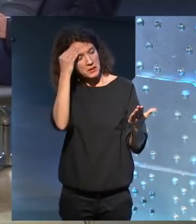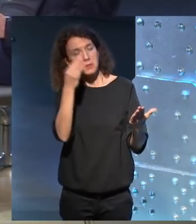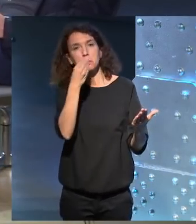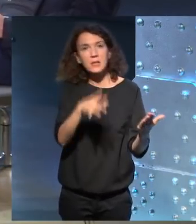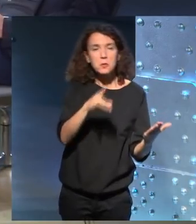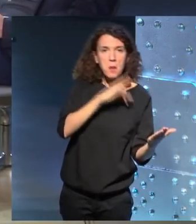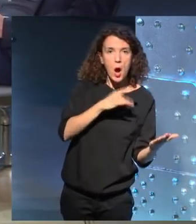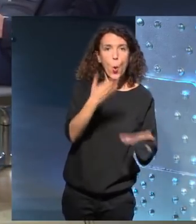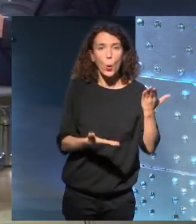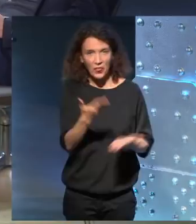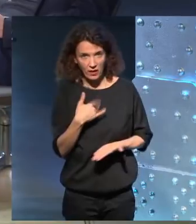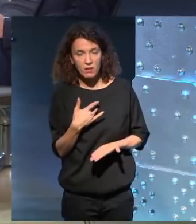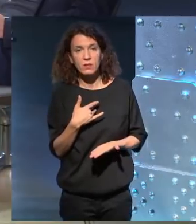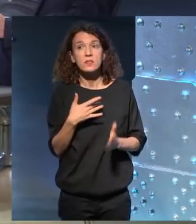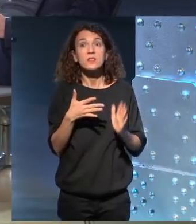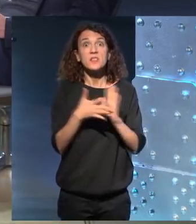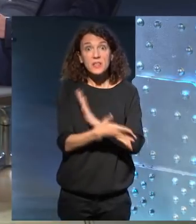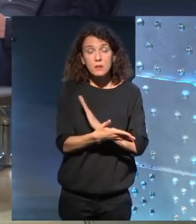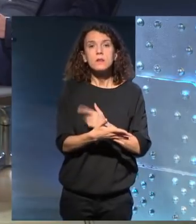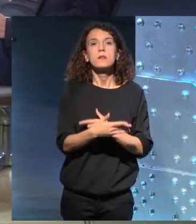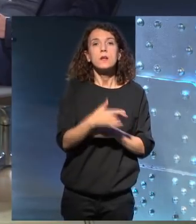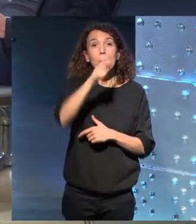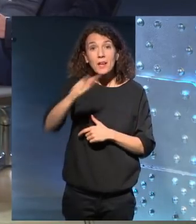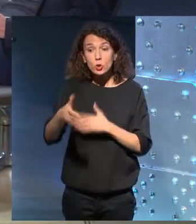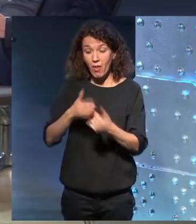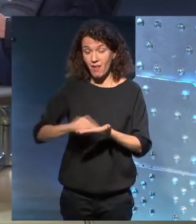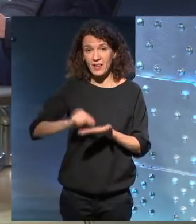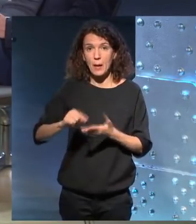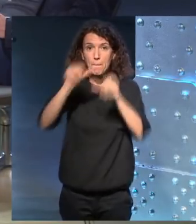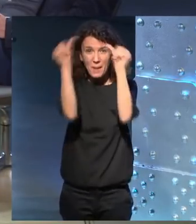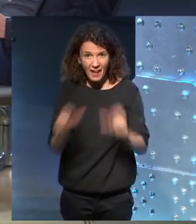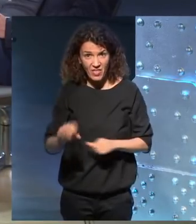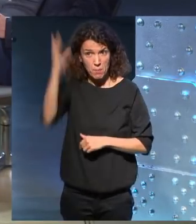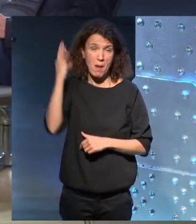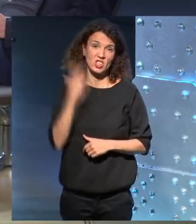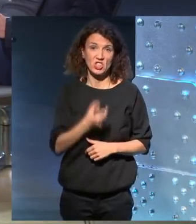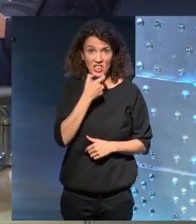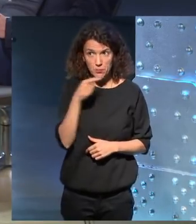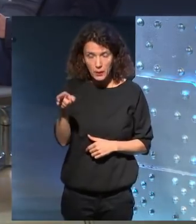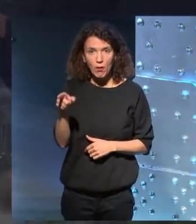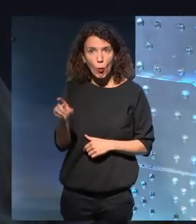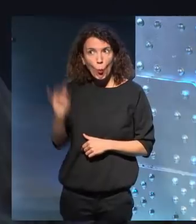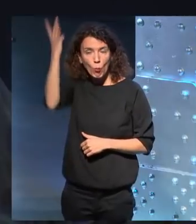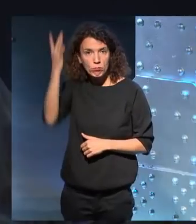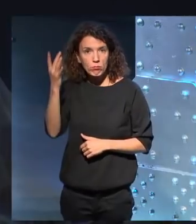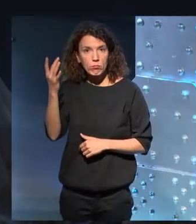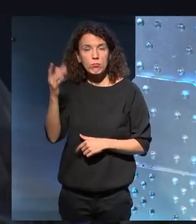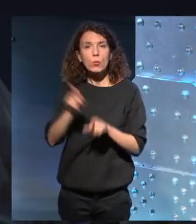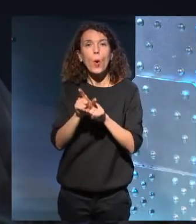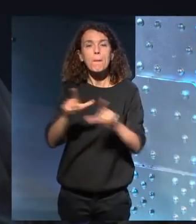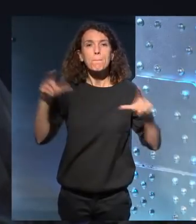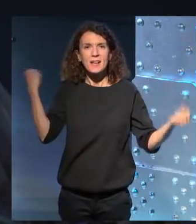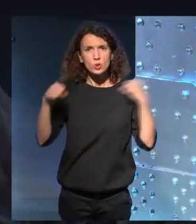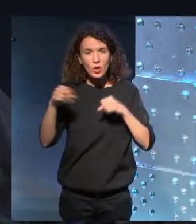En ese sentido, los grandes, los que crean paradigmas como Shakespeare, por ejemplo, la creación de un